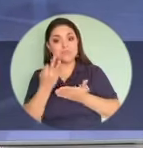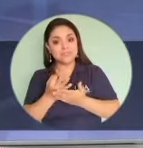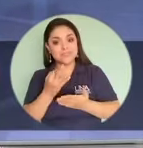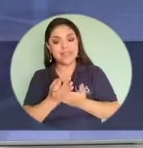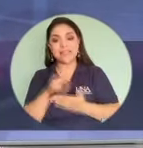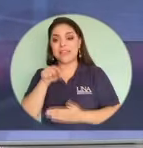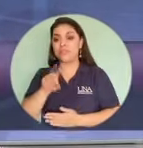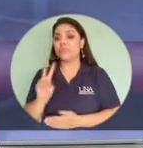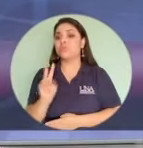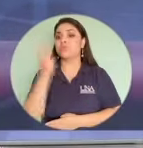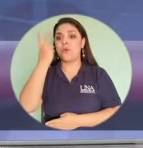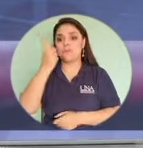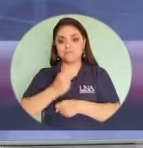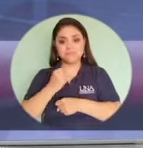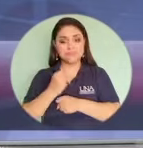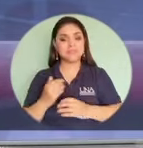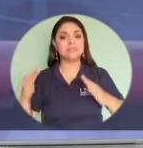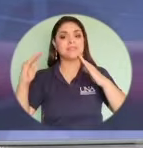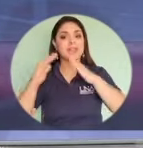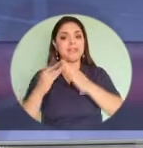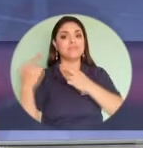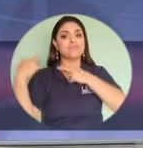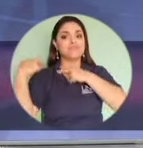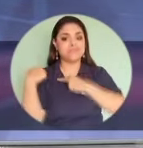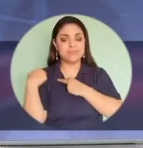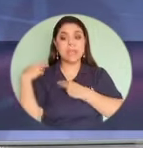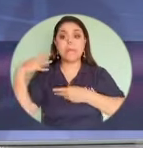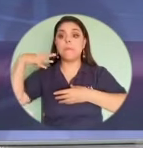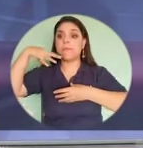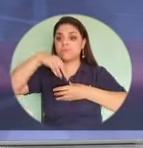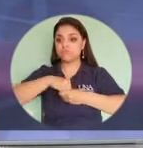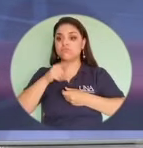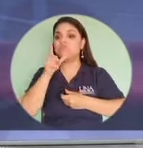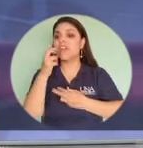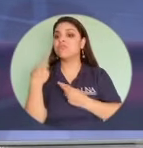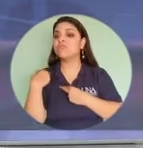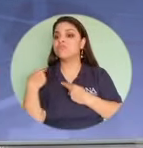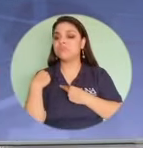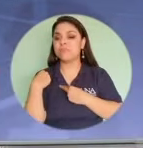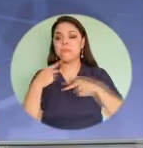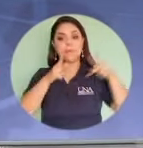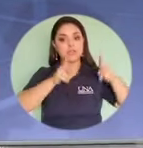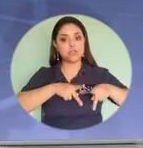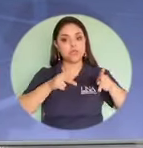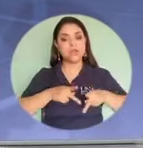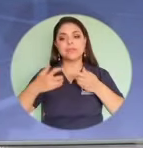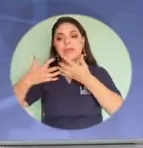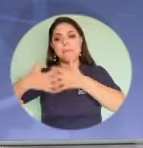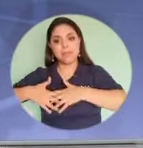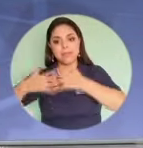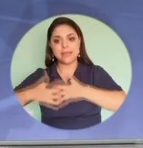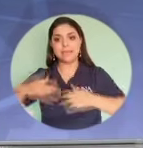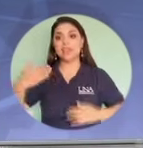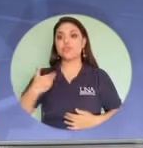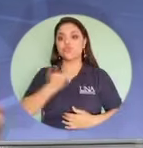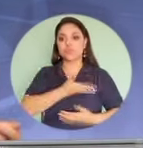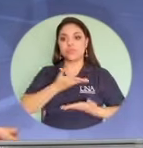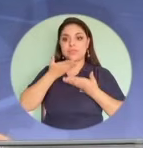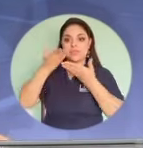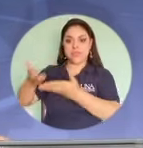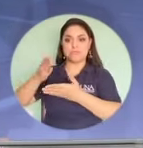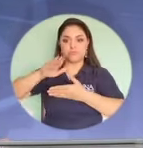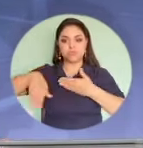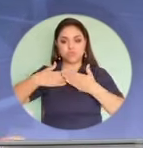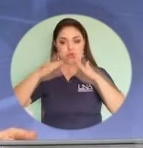es una doble tarea en la que están involucradas tanto las personas como las empresas en las que confiamos todos nuestros datos.